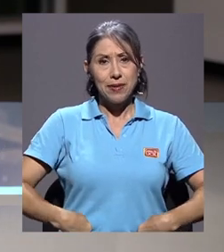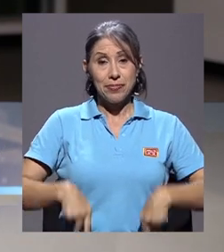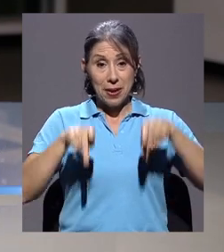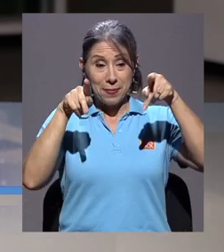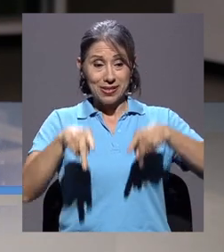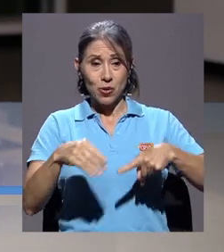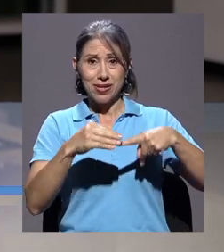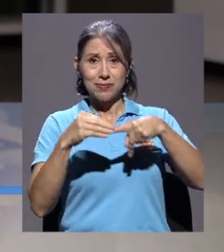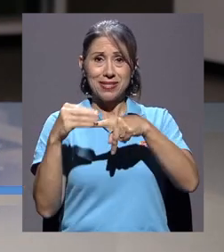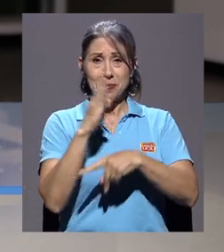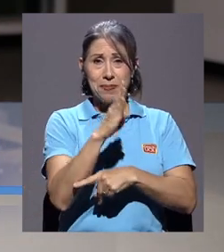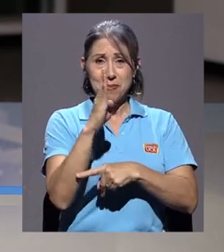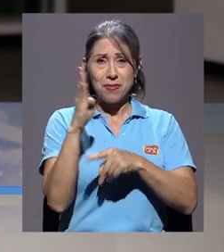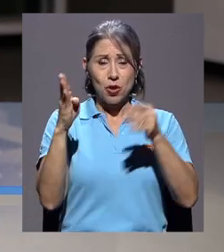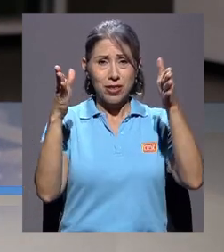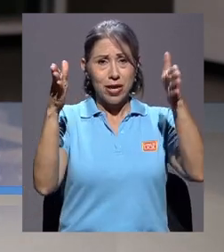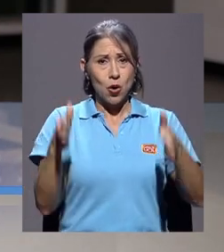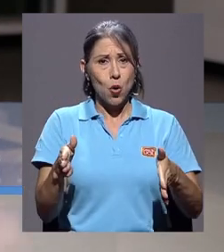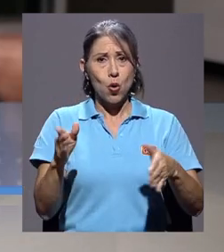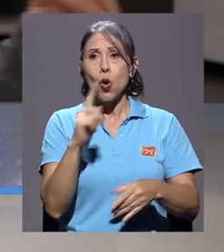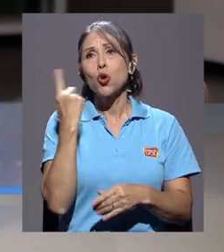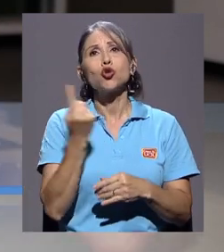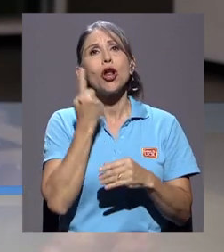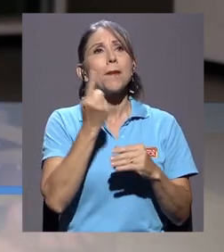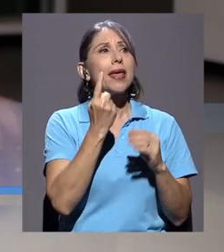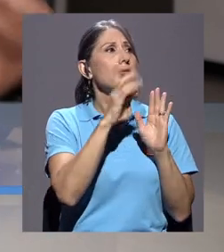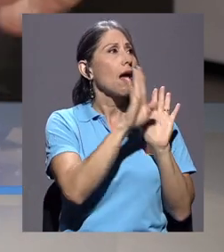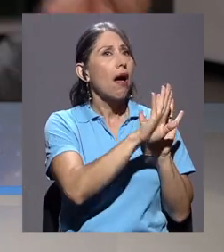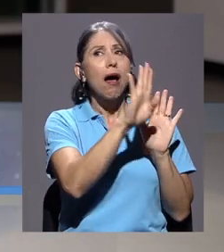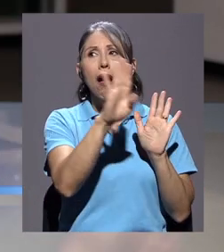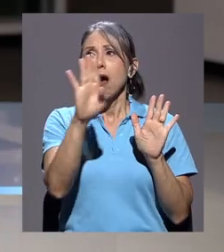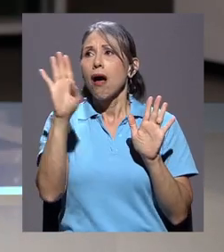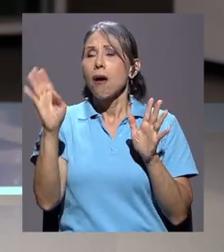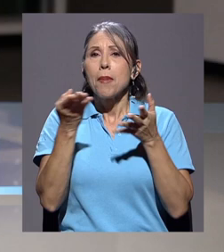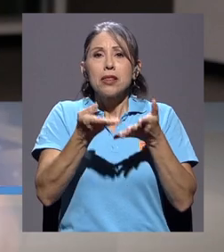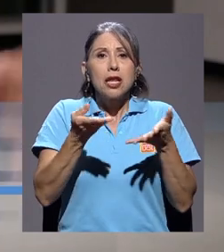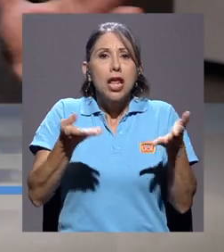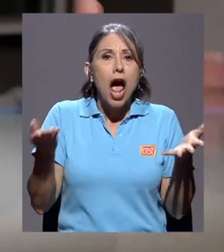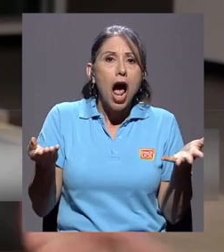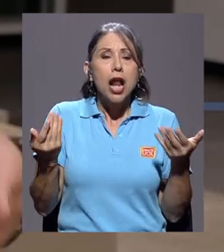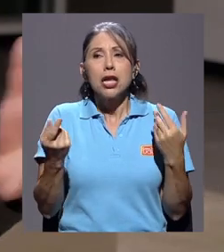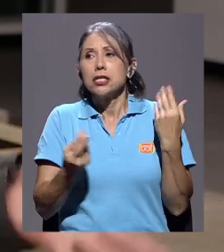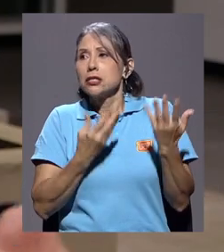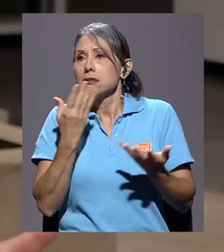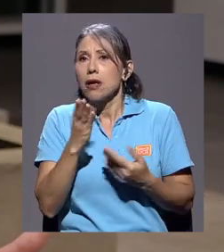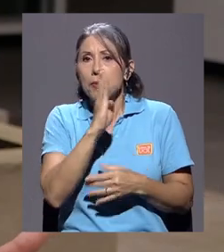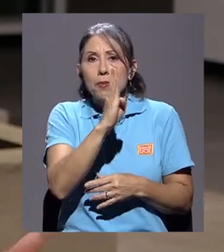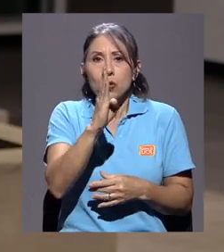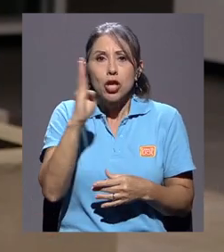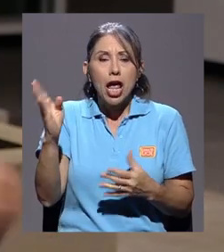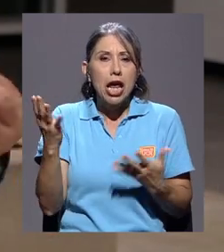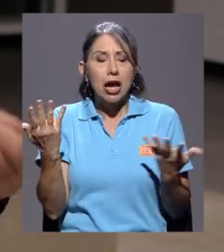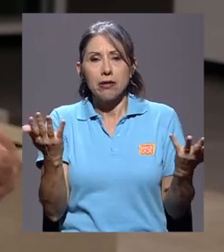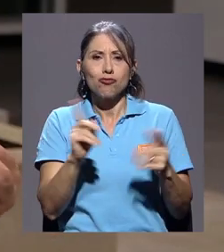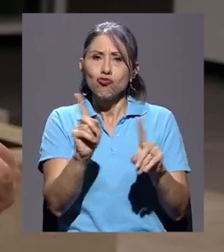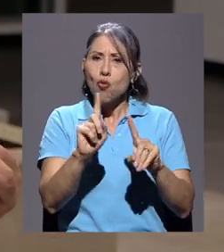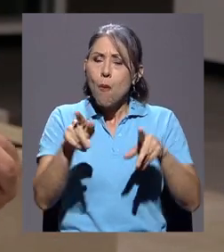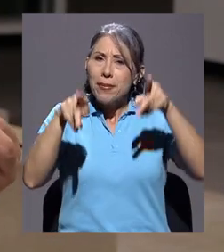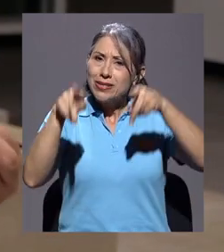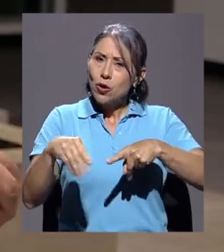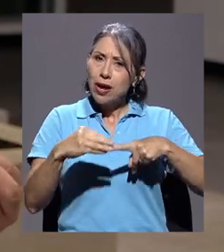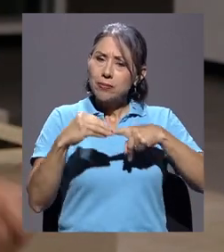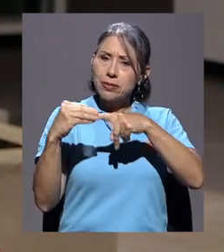que el bibliotecólogo no solamente está en la biblioteca rodeado de materiales impresos como pueden ser libros, sino que el